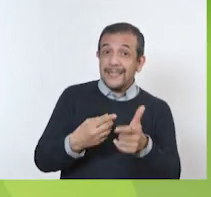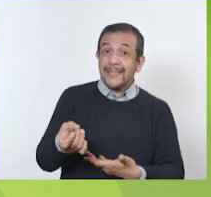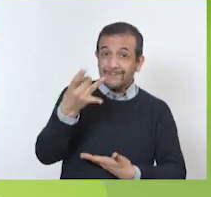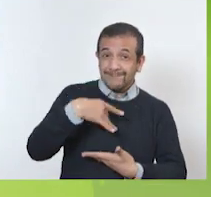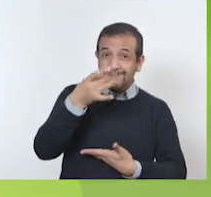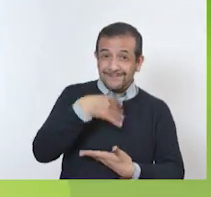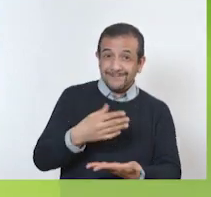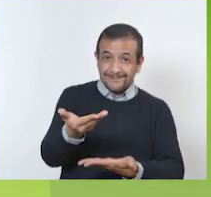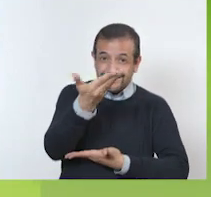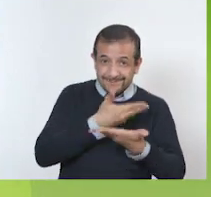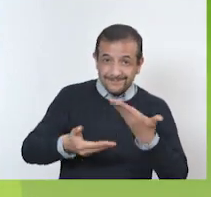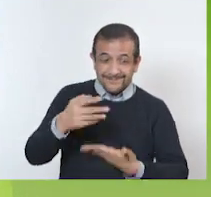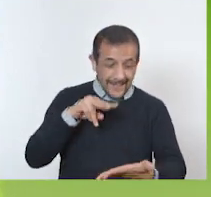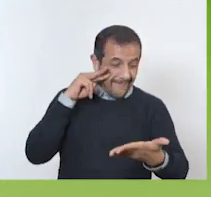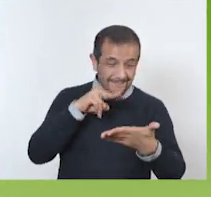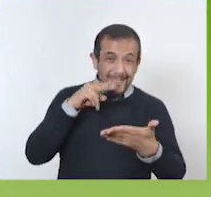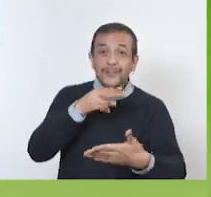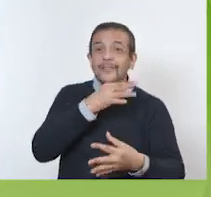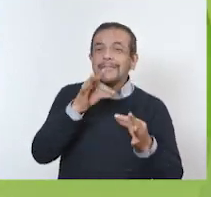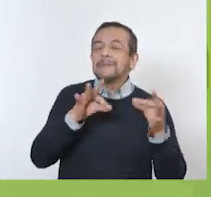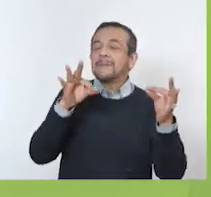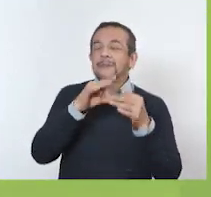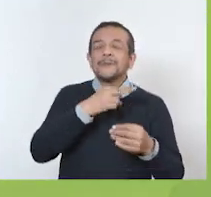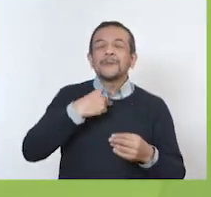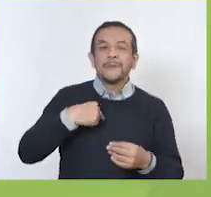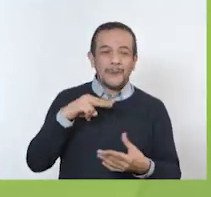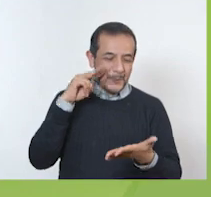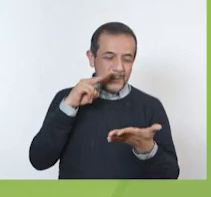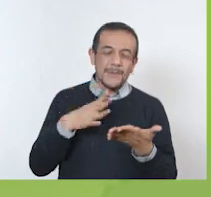porque todos son muy importantes para nosotros.